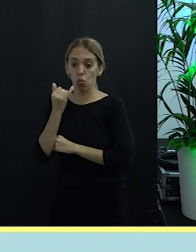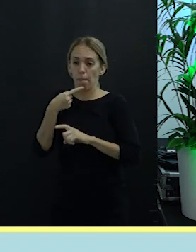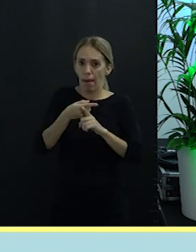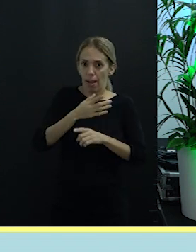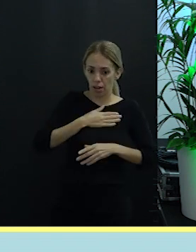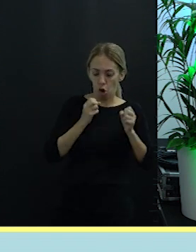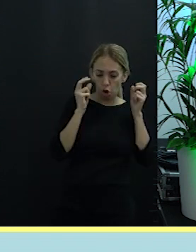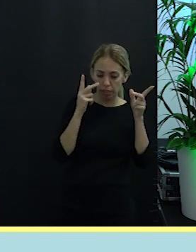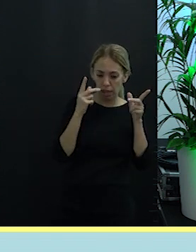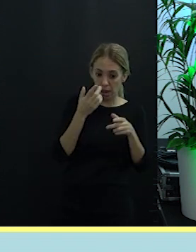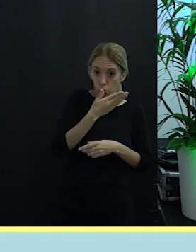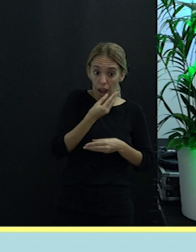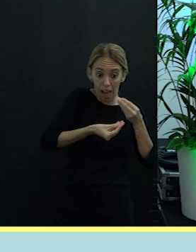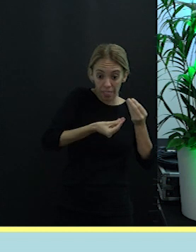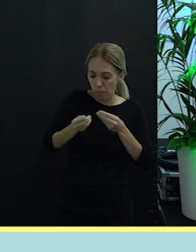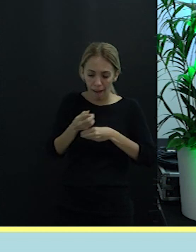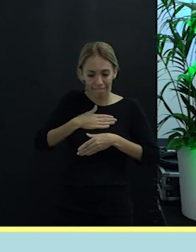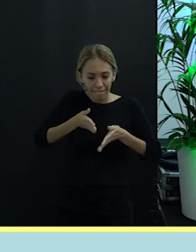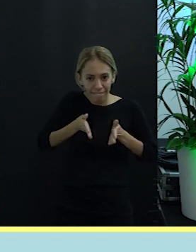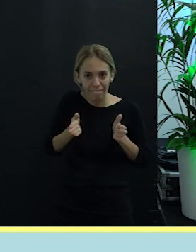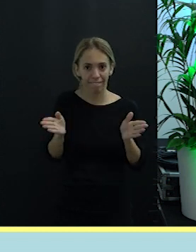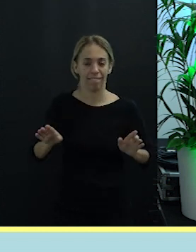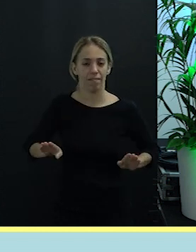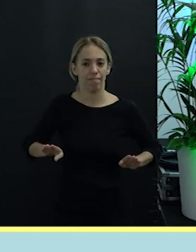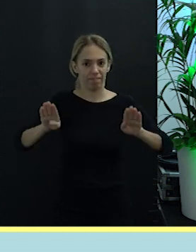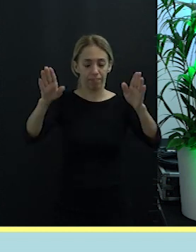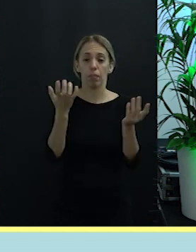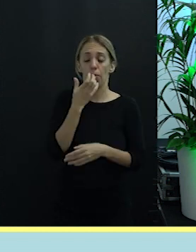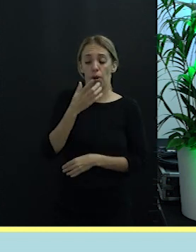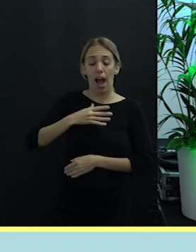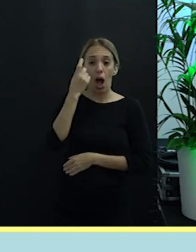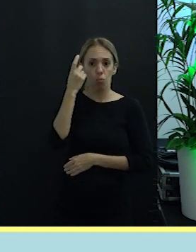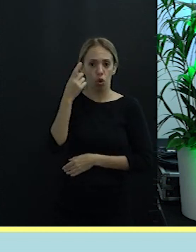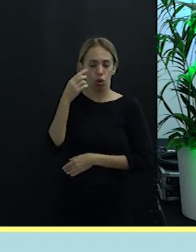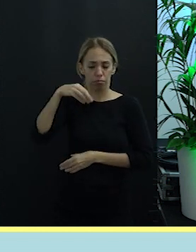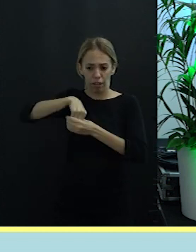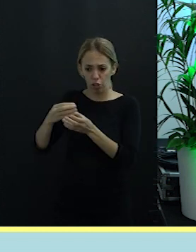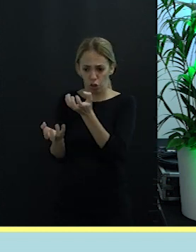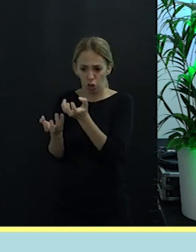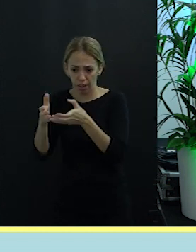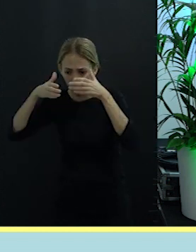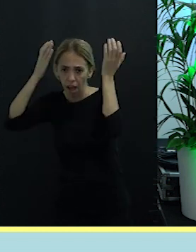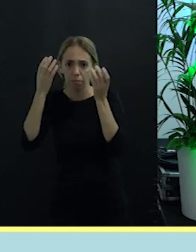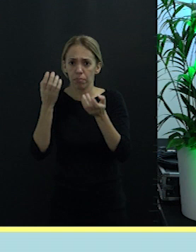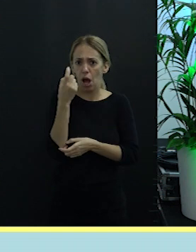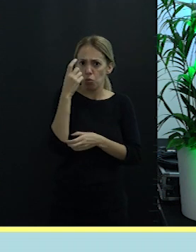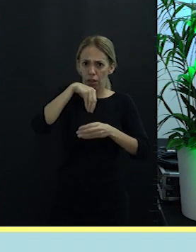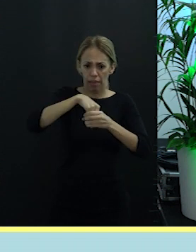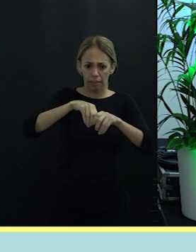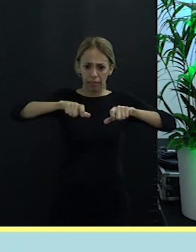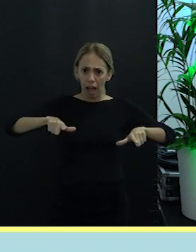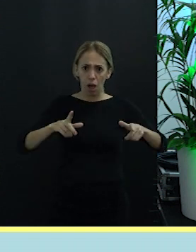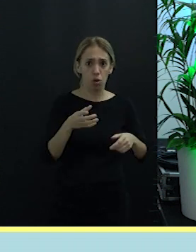nuestros propios hoteles y escuelas. Nuestros alumnos, nuestros alumnos de cocina, nuestros alumnos de sala, nuestros alumnos de turismo